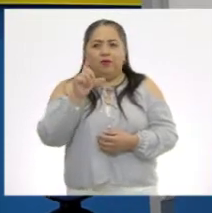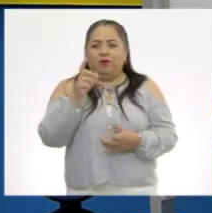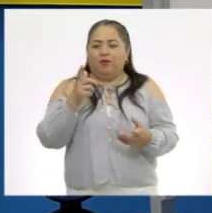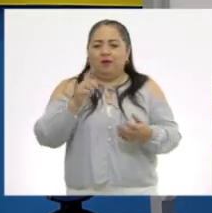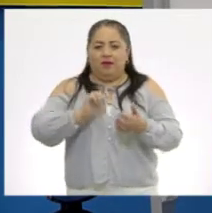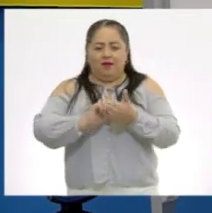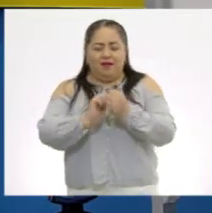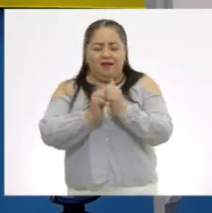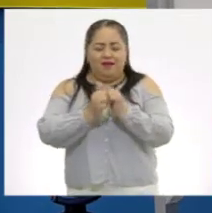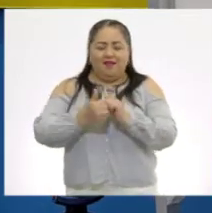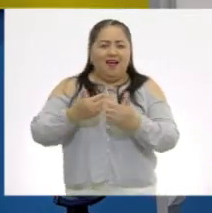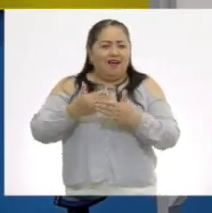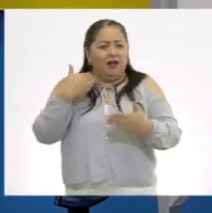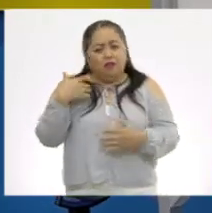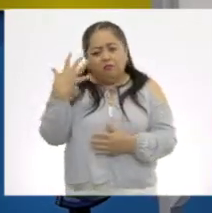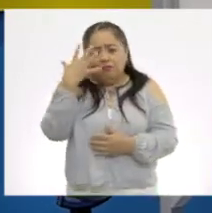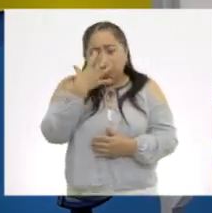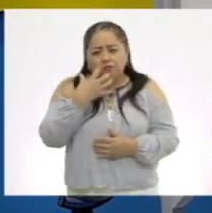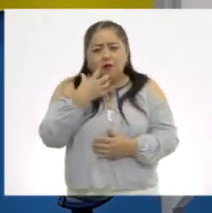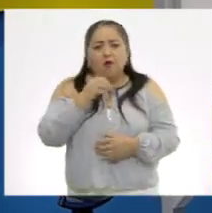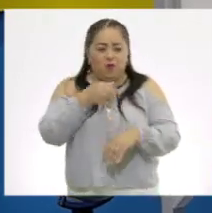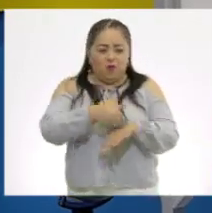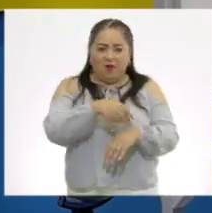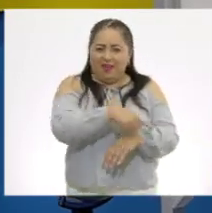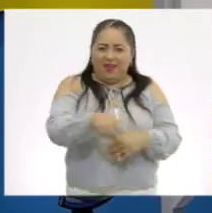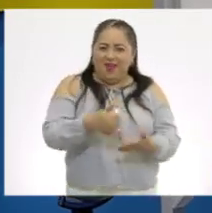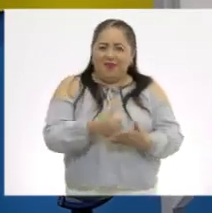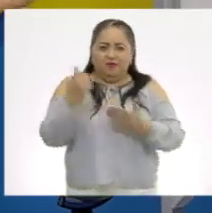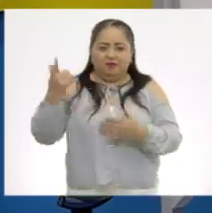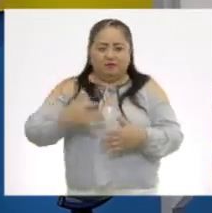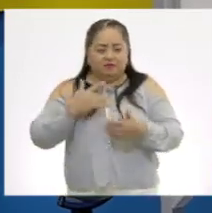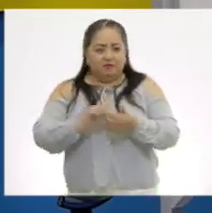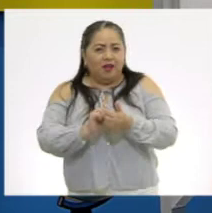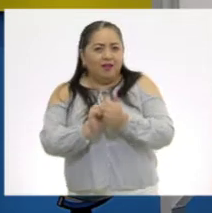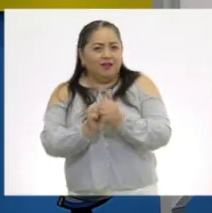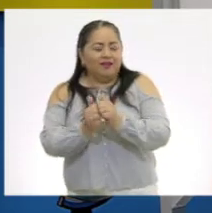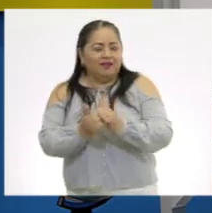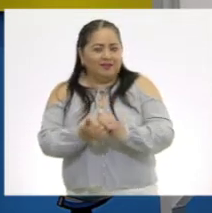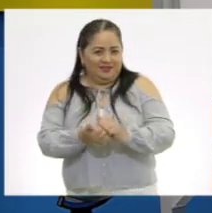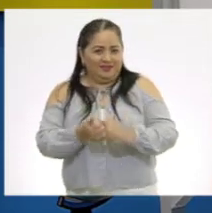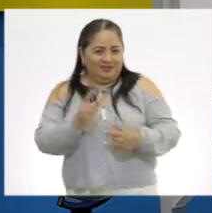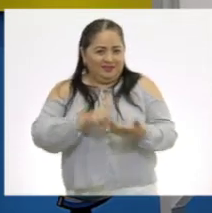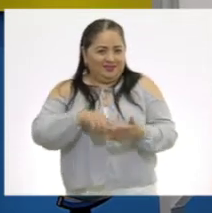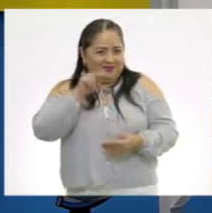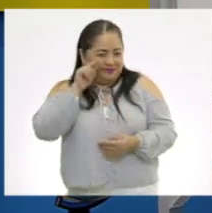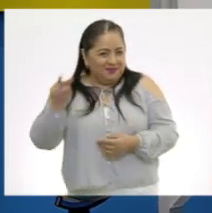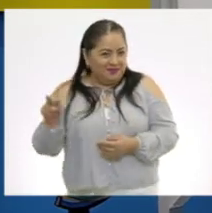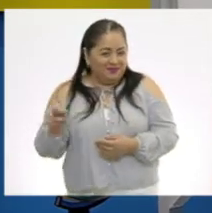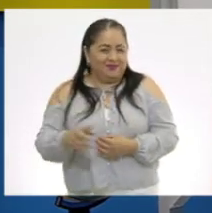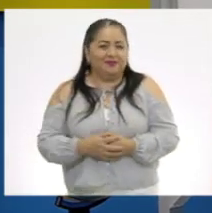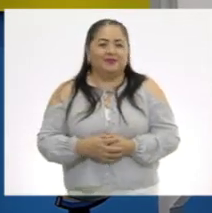cambiado alguna de las... De los números o de las emociones que él sintió que estaba pasando con las acciones?